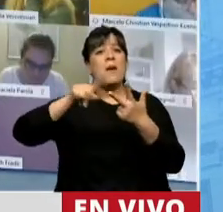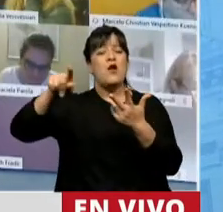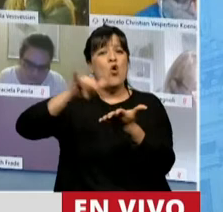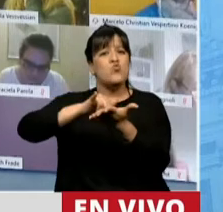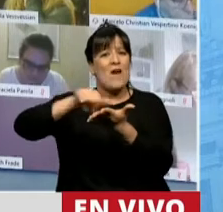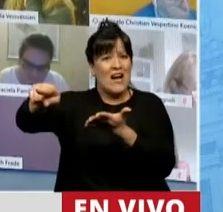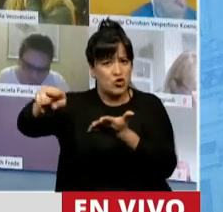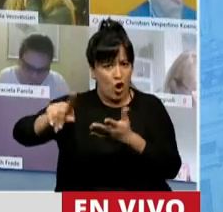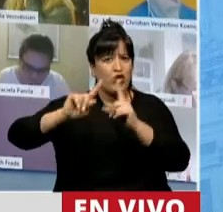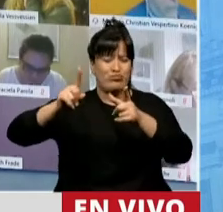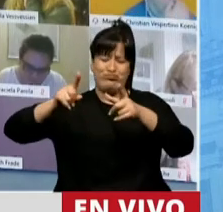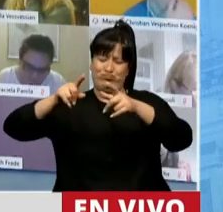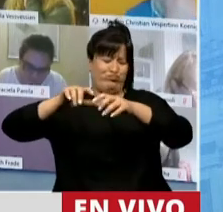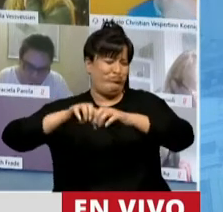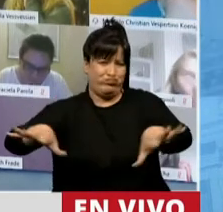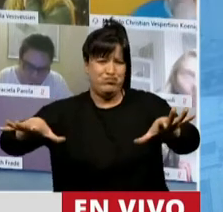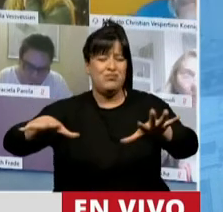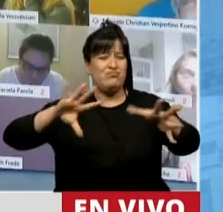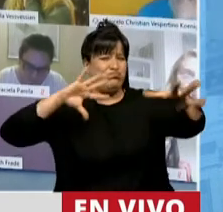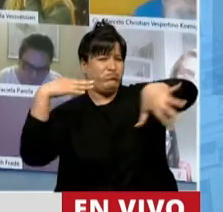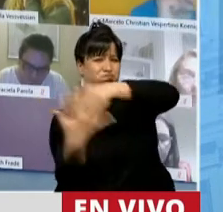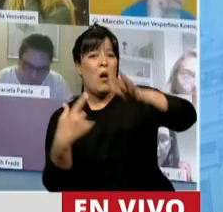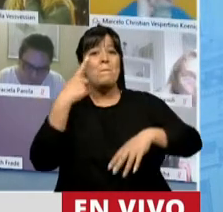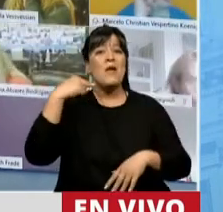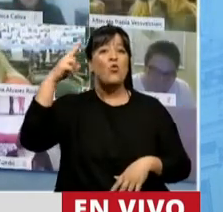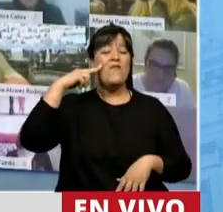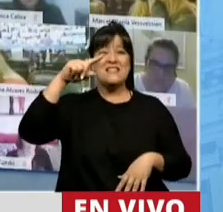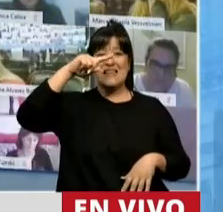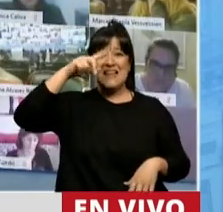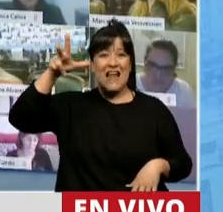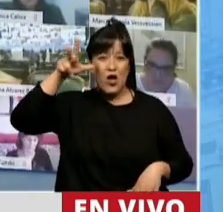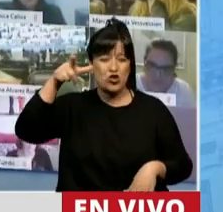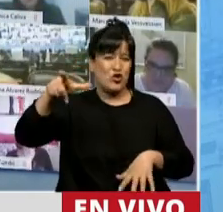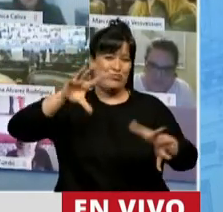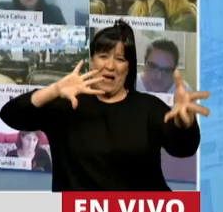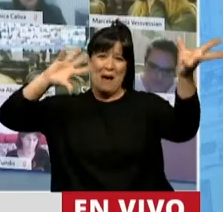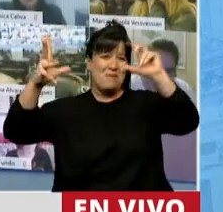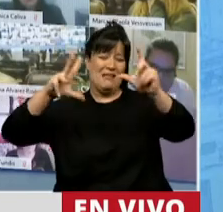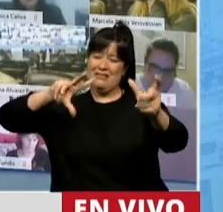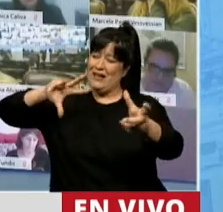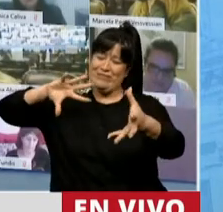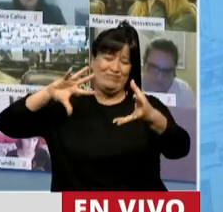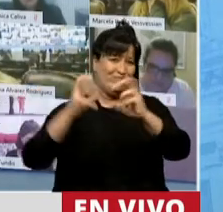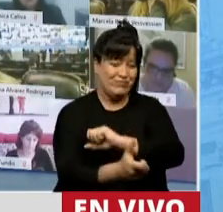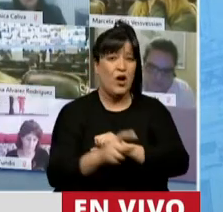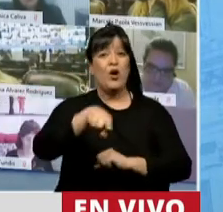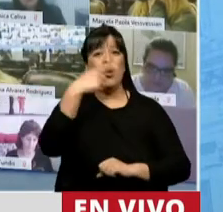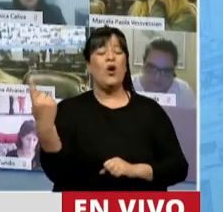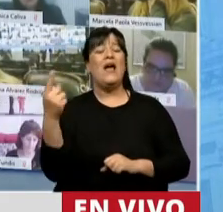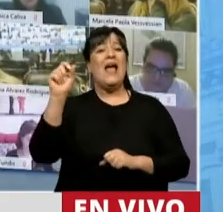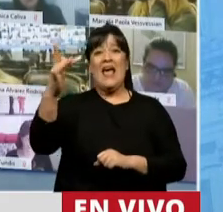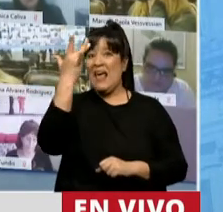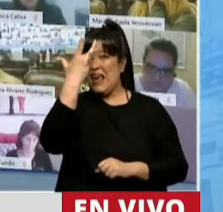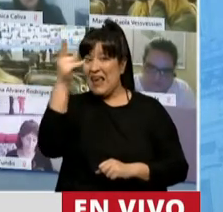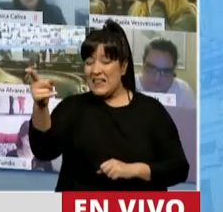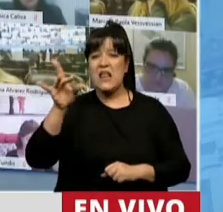York, otro derrame en 1978 que produjo un enorme desastre ambiental, Bhopal en la India,